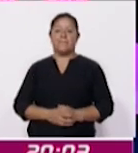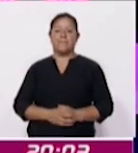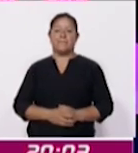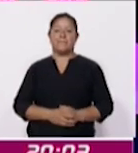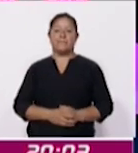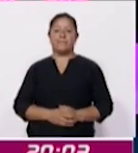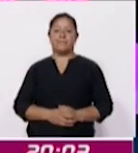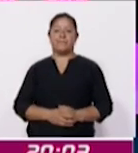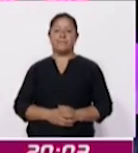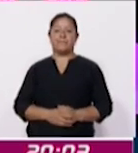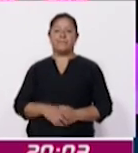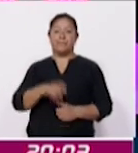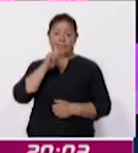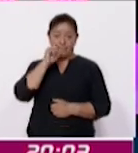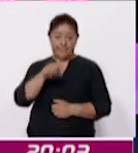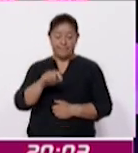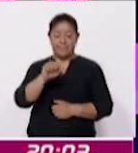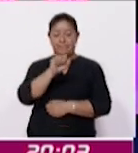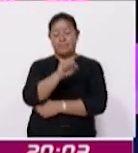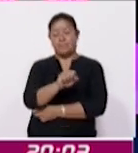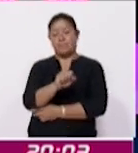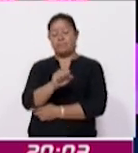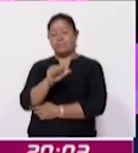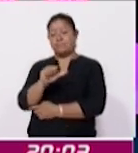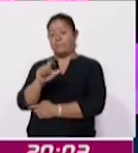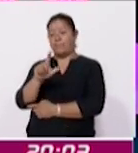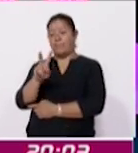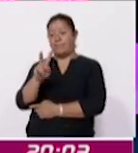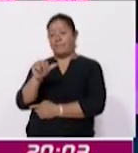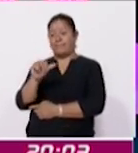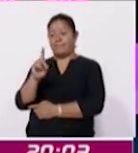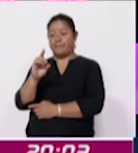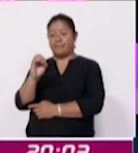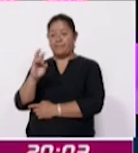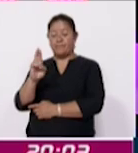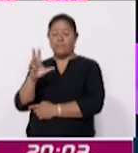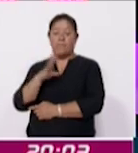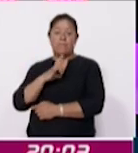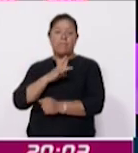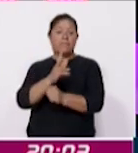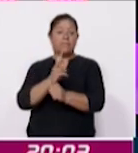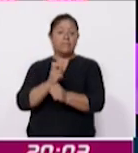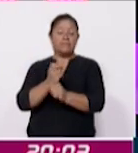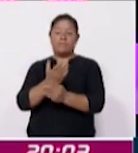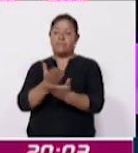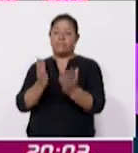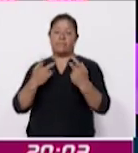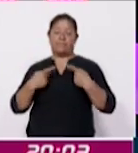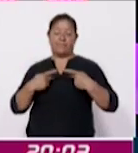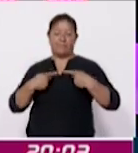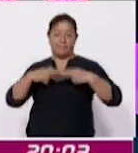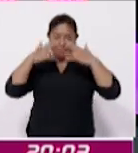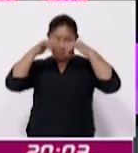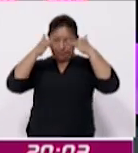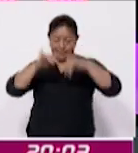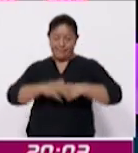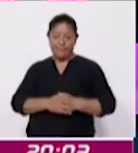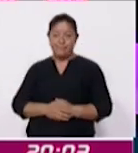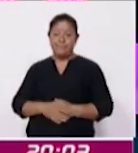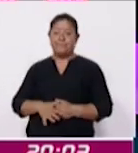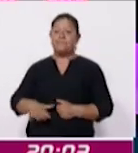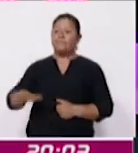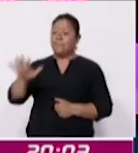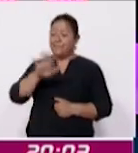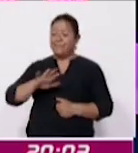Y también Salvador Sánchez Zedillo hizo un pronunciamiento, hizo un exhorto a la población de Huamantla, quienes le dieron la